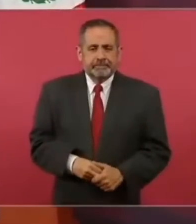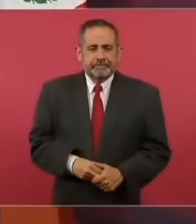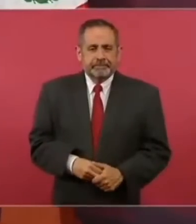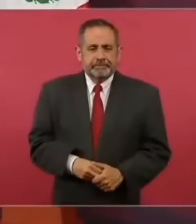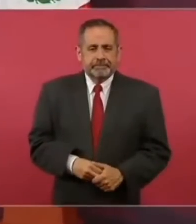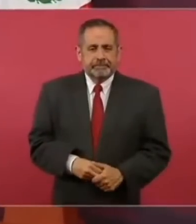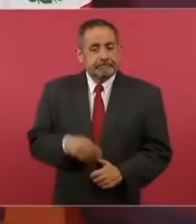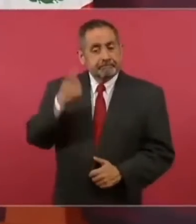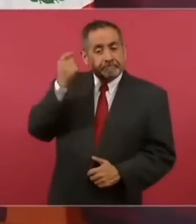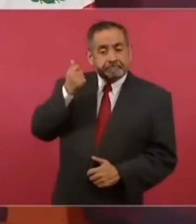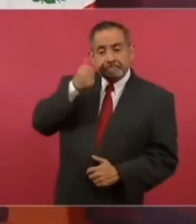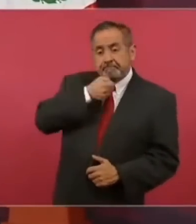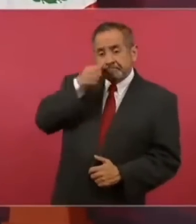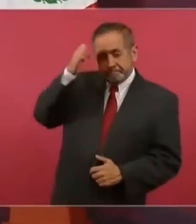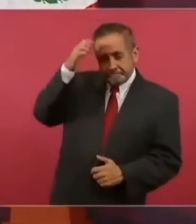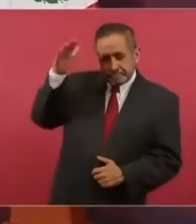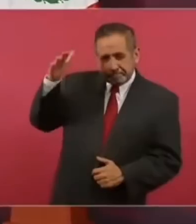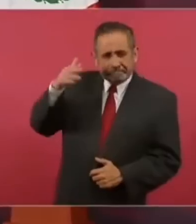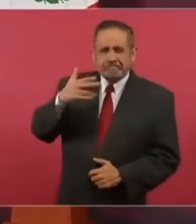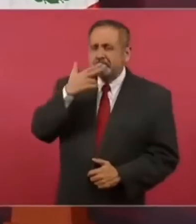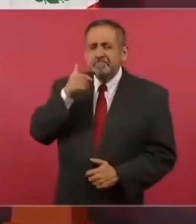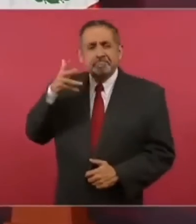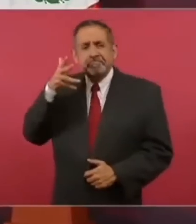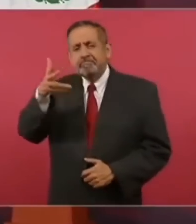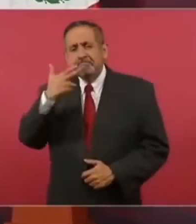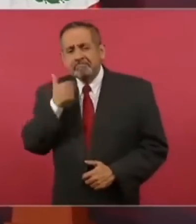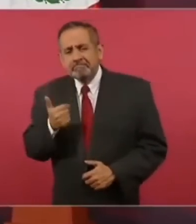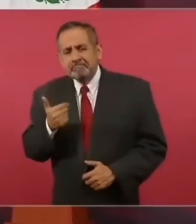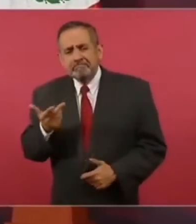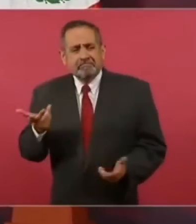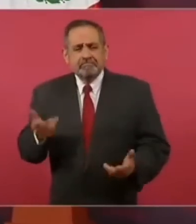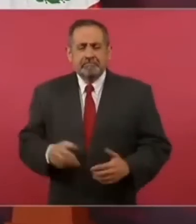la pensión para adultos mayores no tiene viabilidad